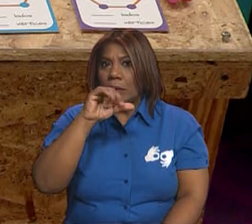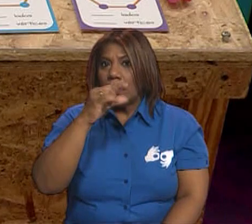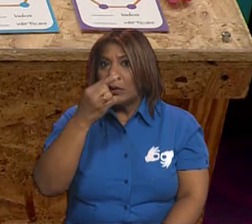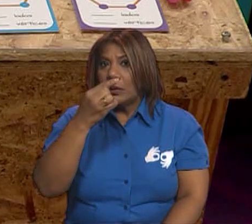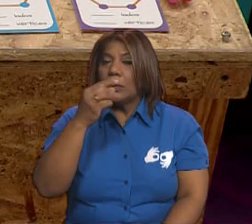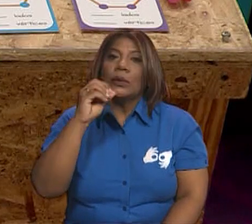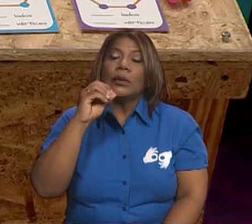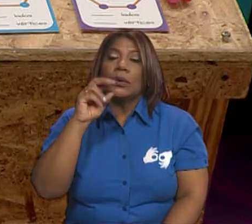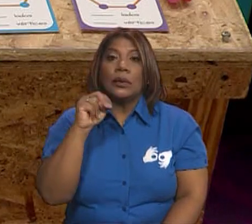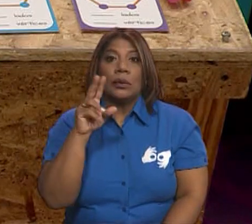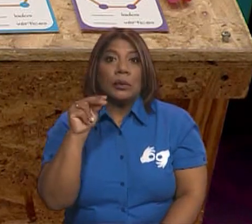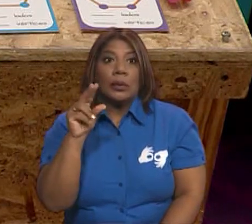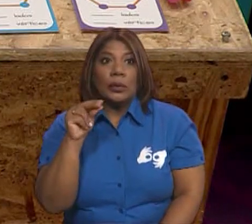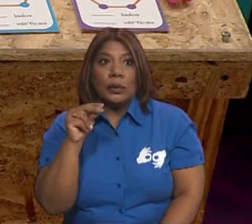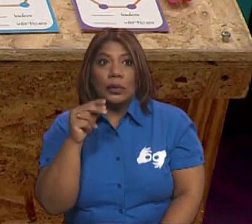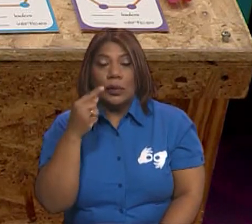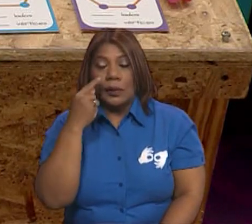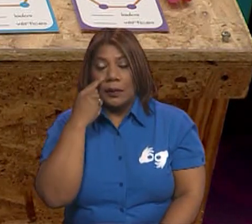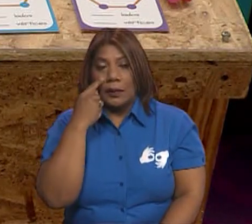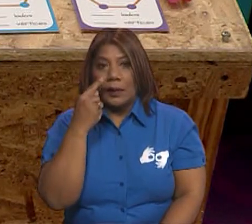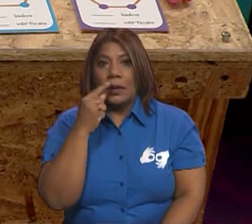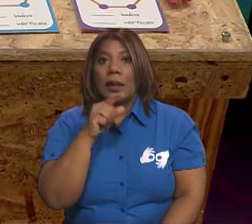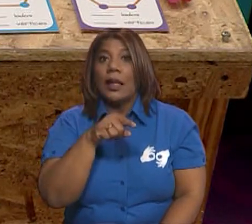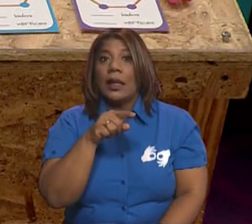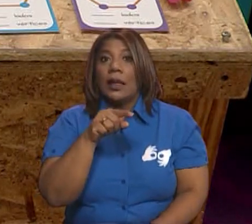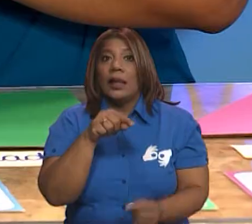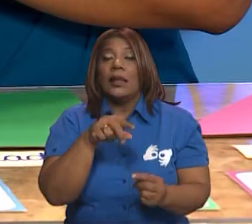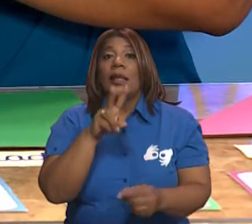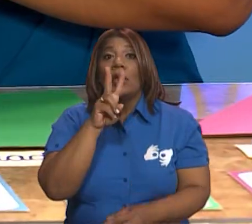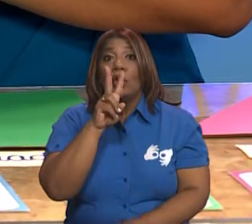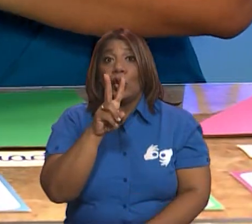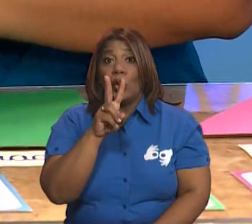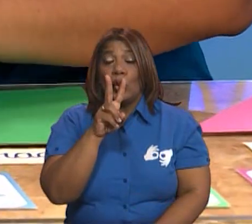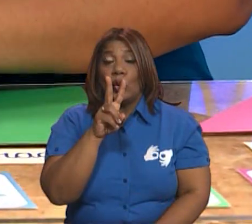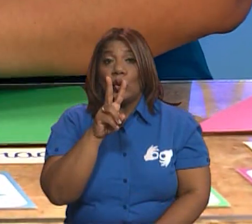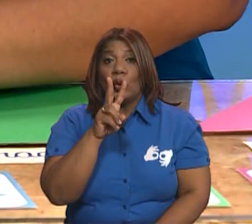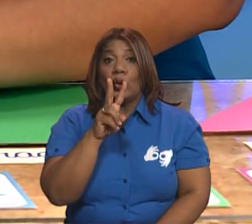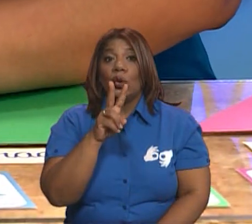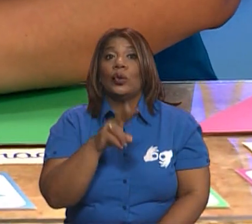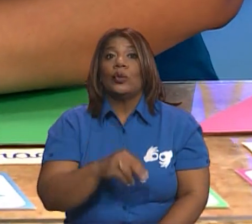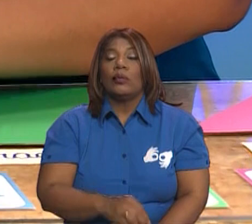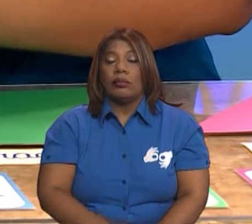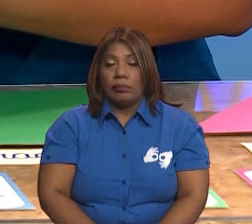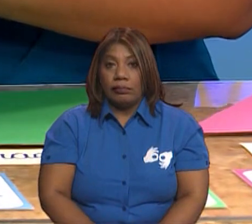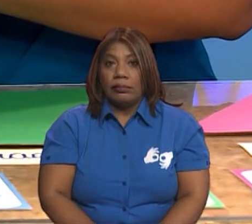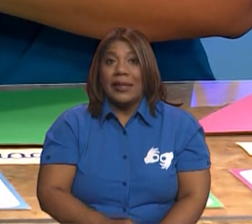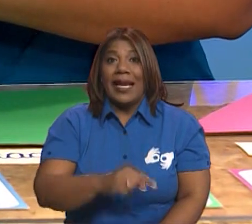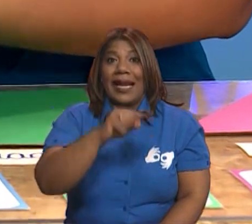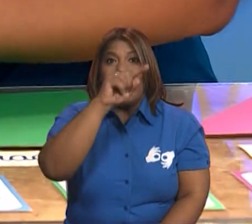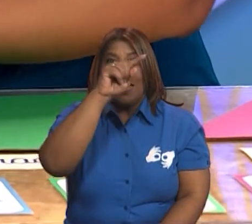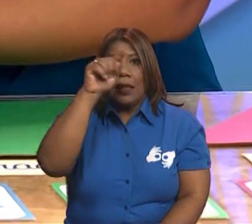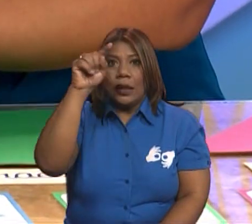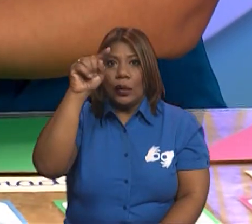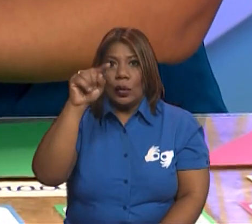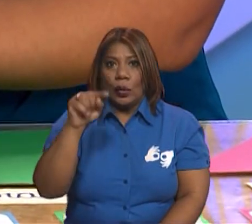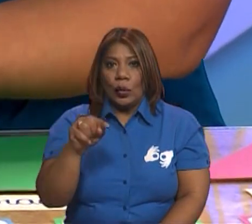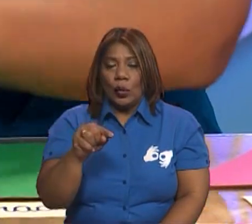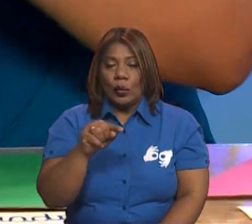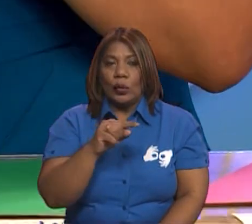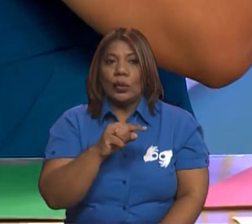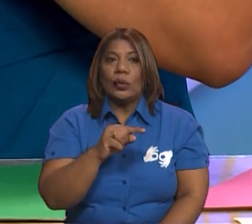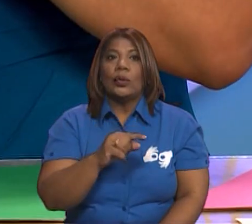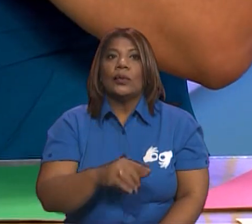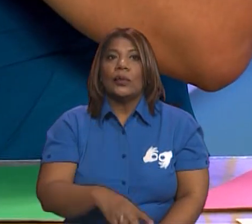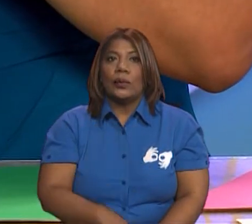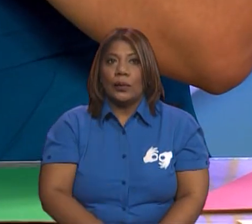vimos en pantalla, este es un rectángulo y tiene todos sus lados y también tiene los puntos